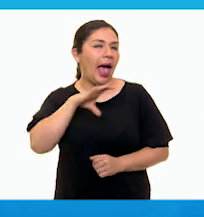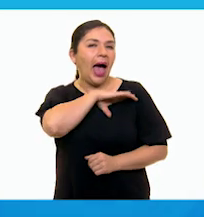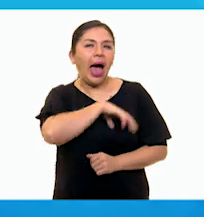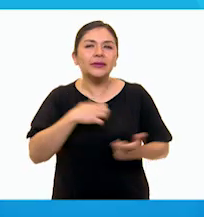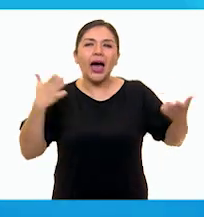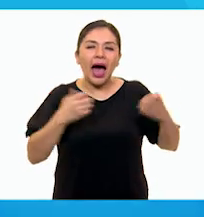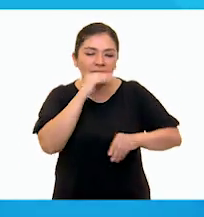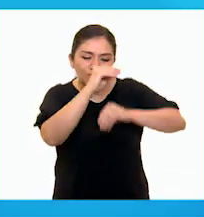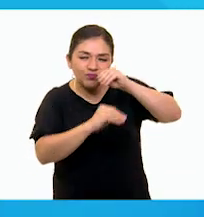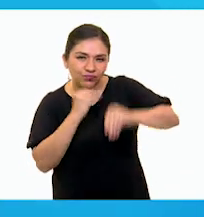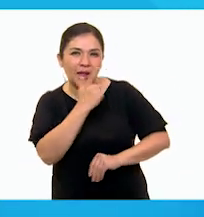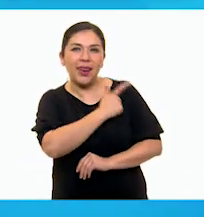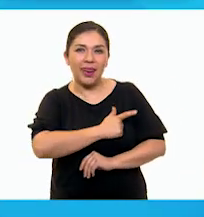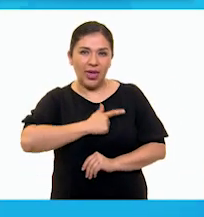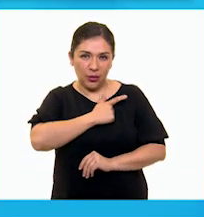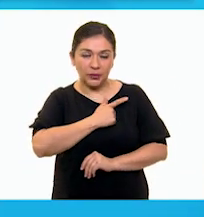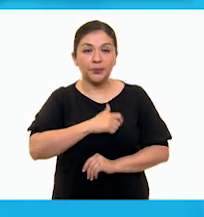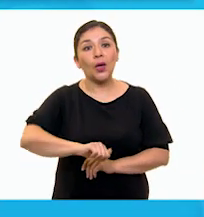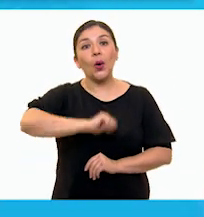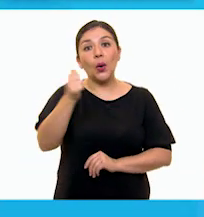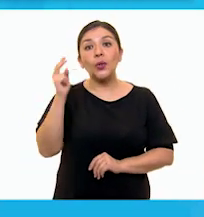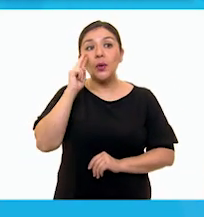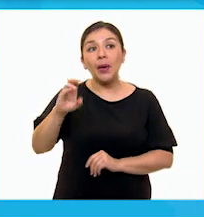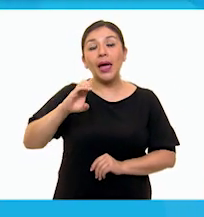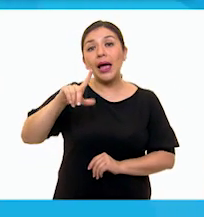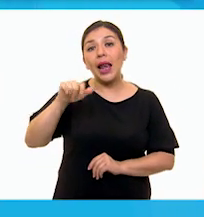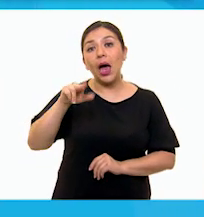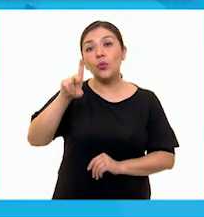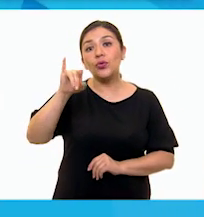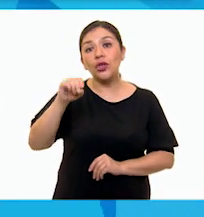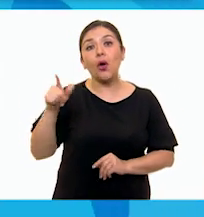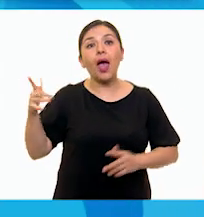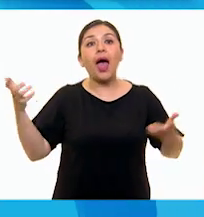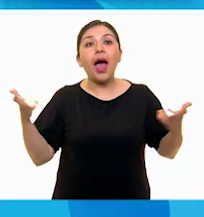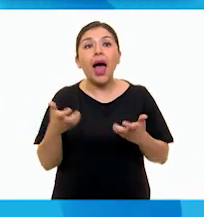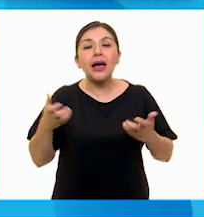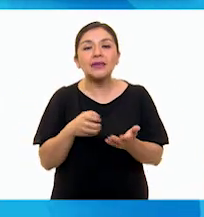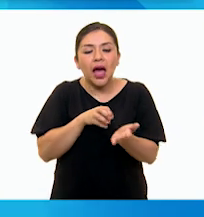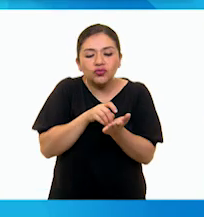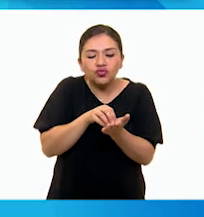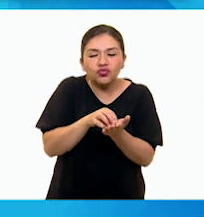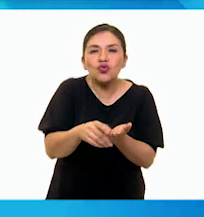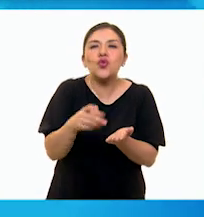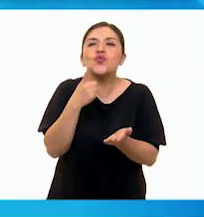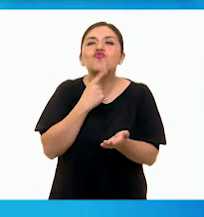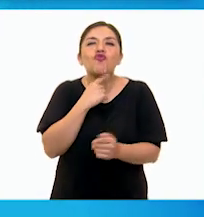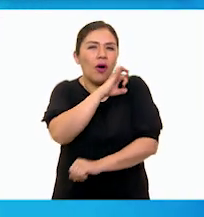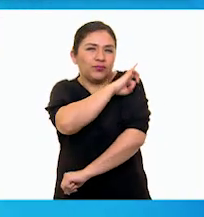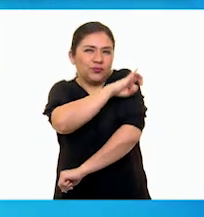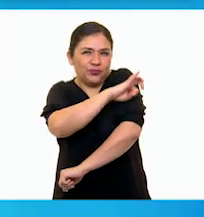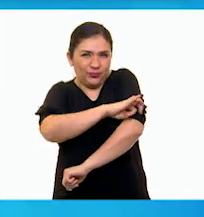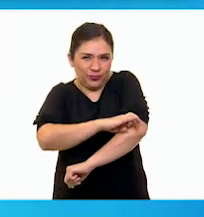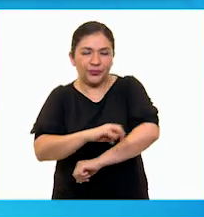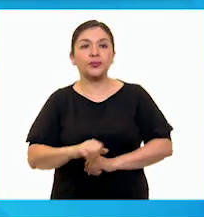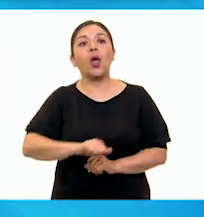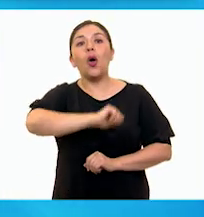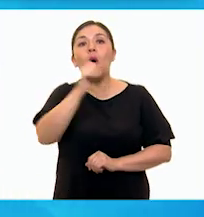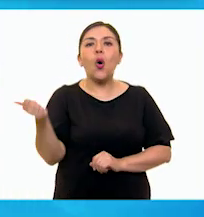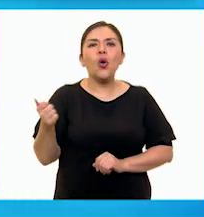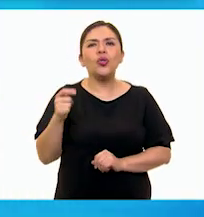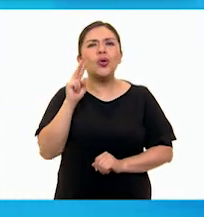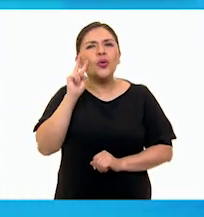hacer escultura. También vamos a seguir con Claudio. Claudio hizo una catarina y también hizo otro